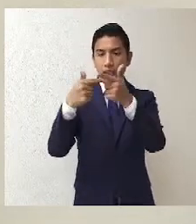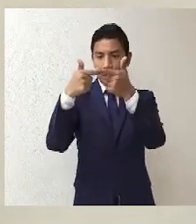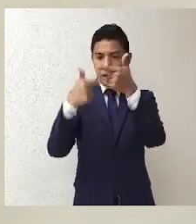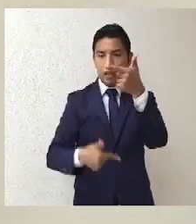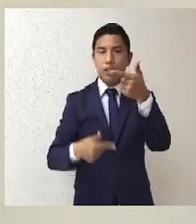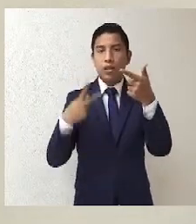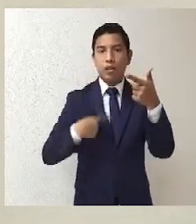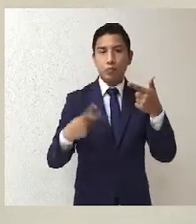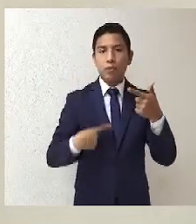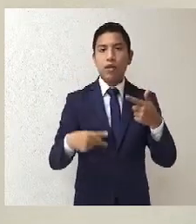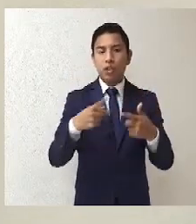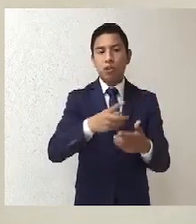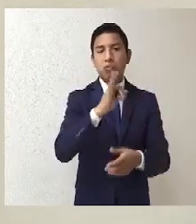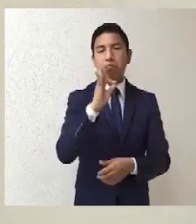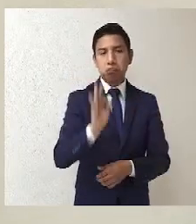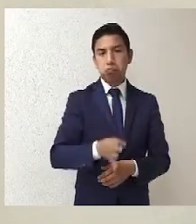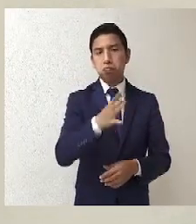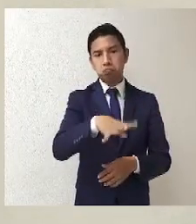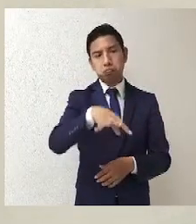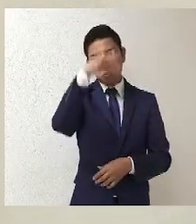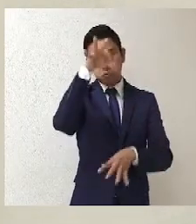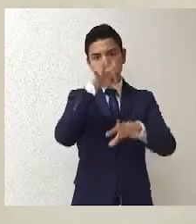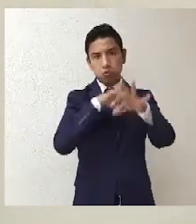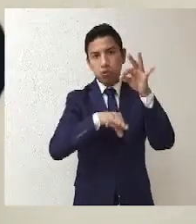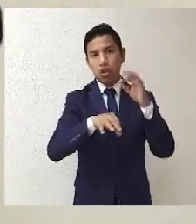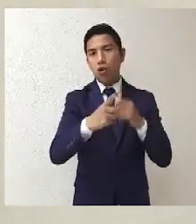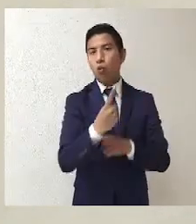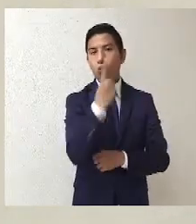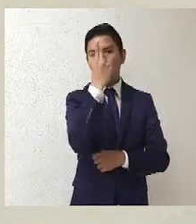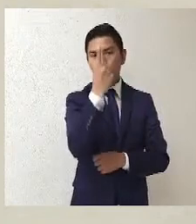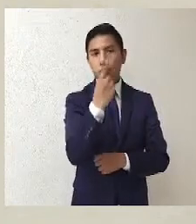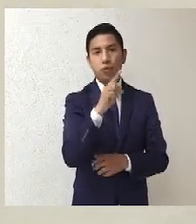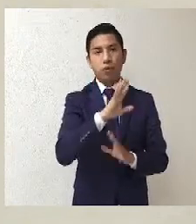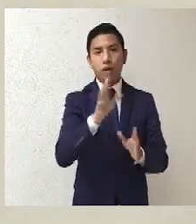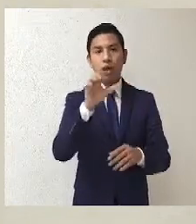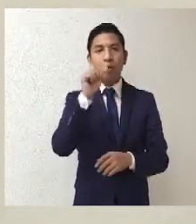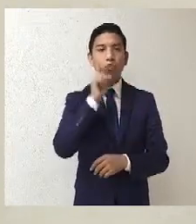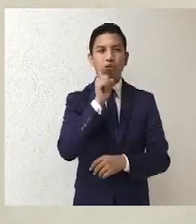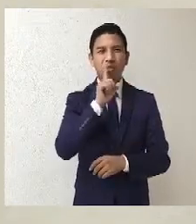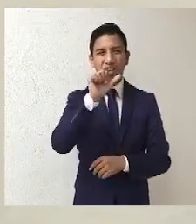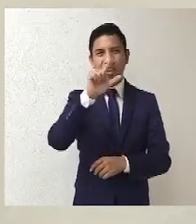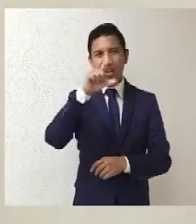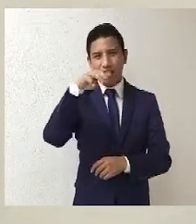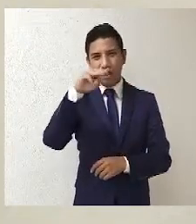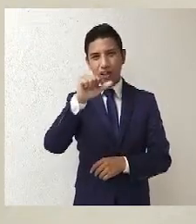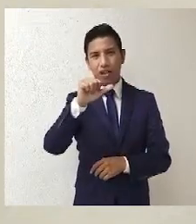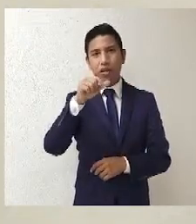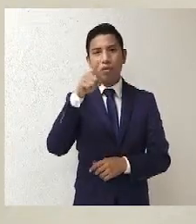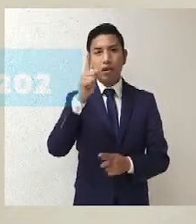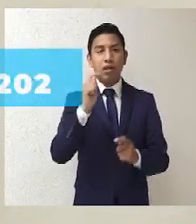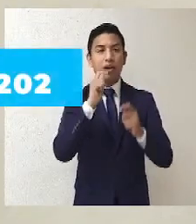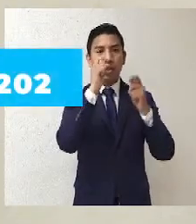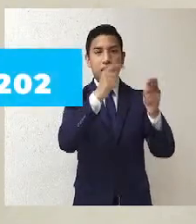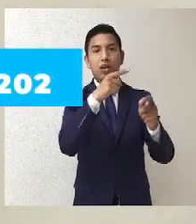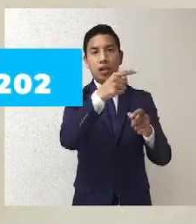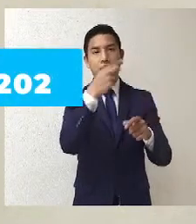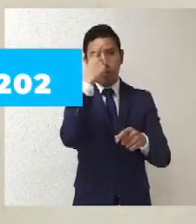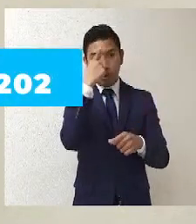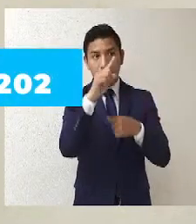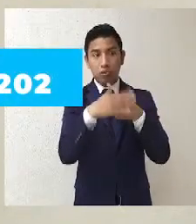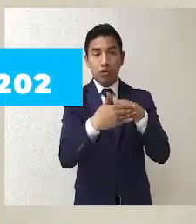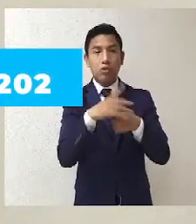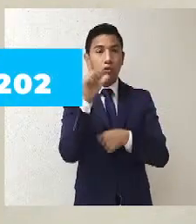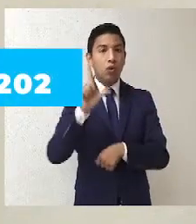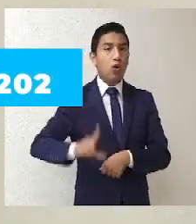de los quienes fueron aprobados, y pues en este caso solamente fue uno quien finalmente fue la candidata a la gobernatura por Morena en Durango.